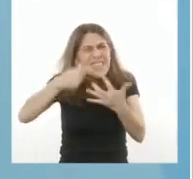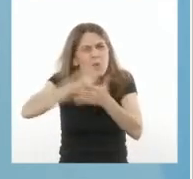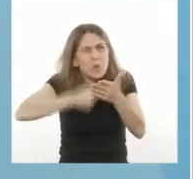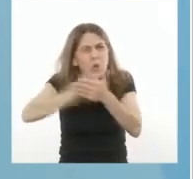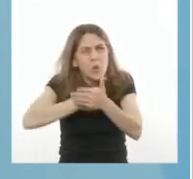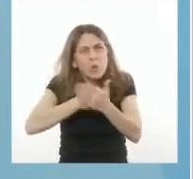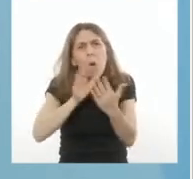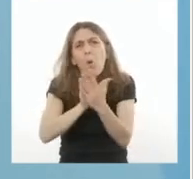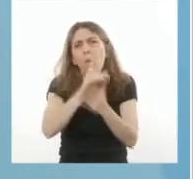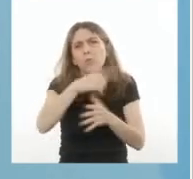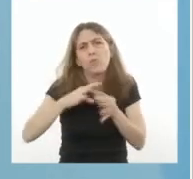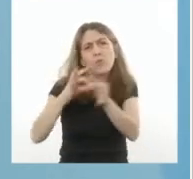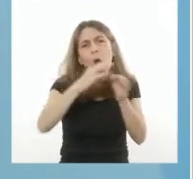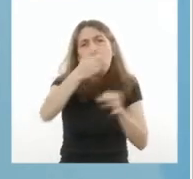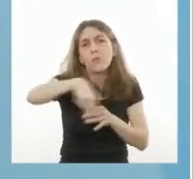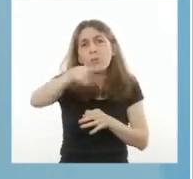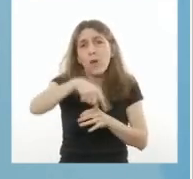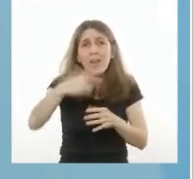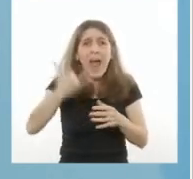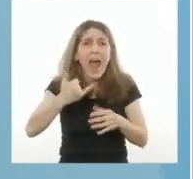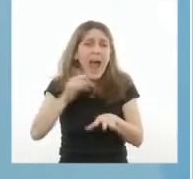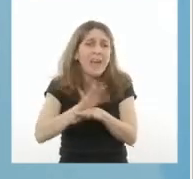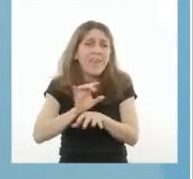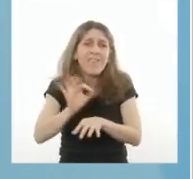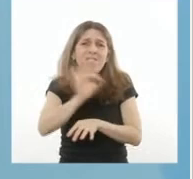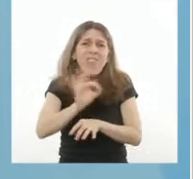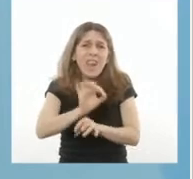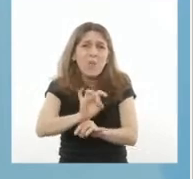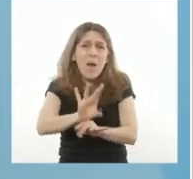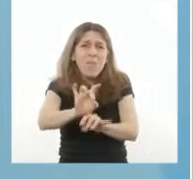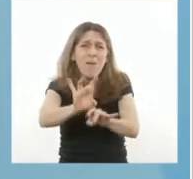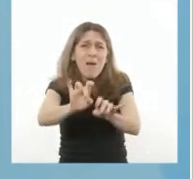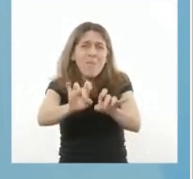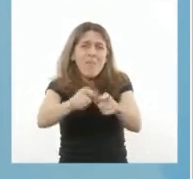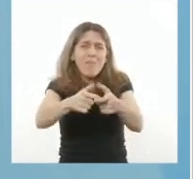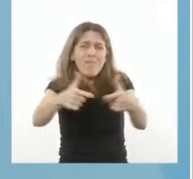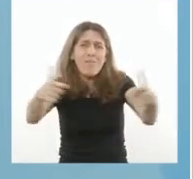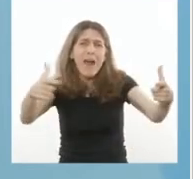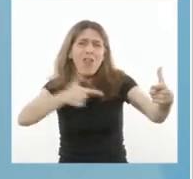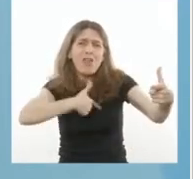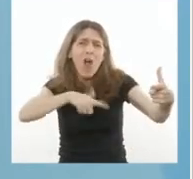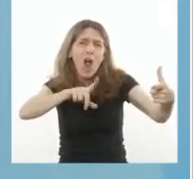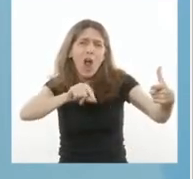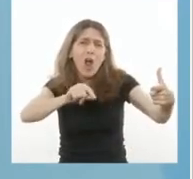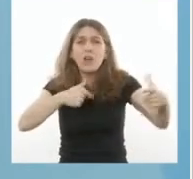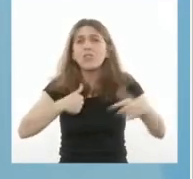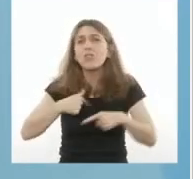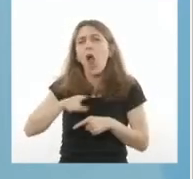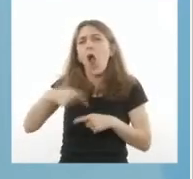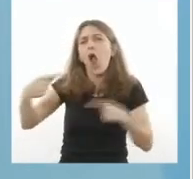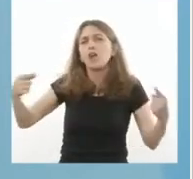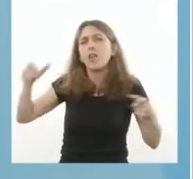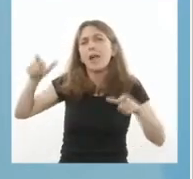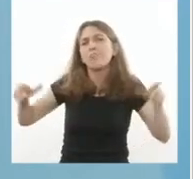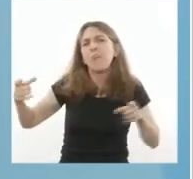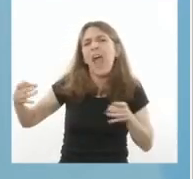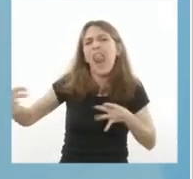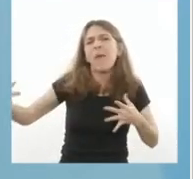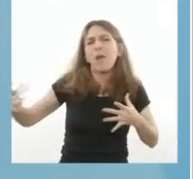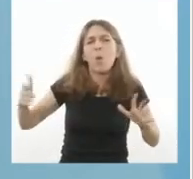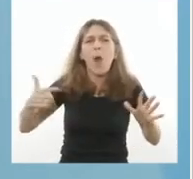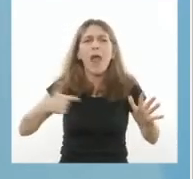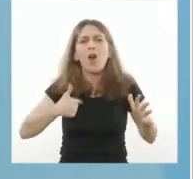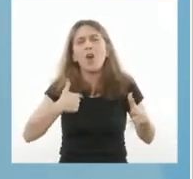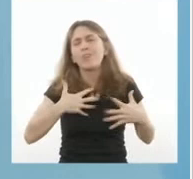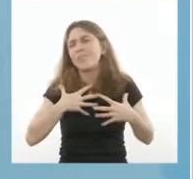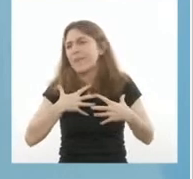provoca un inmenso dolor yo no tengo otros enemigos de ningún tipo ni tengo rencores para con nadie